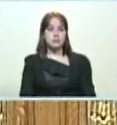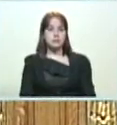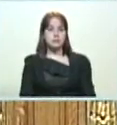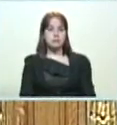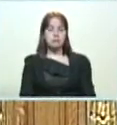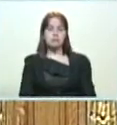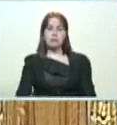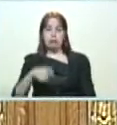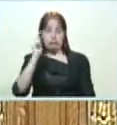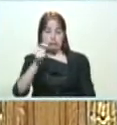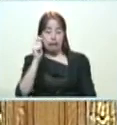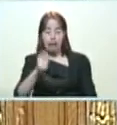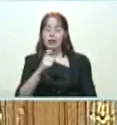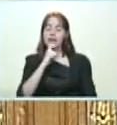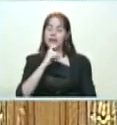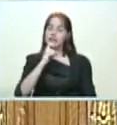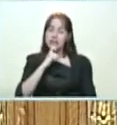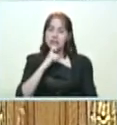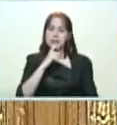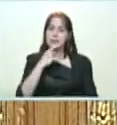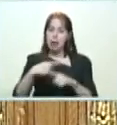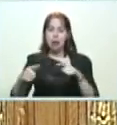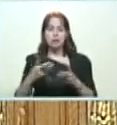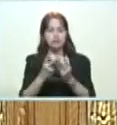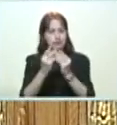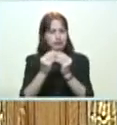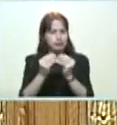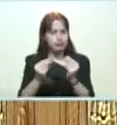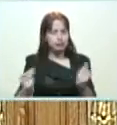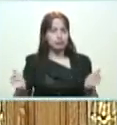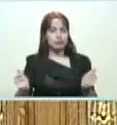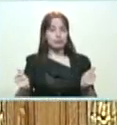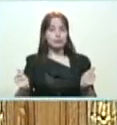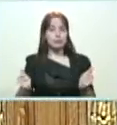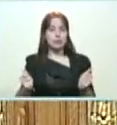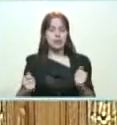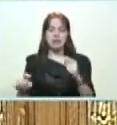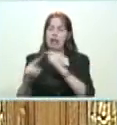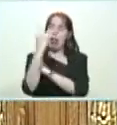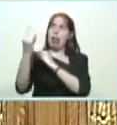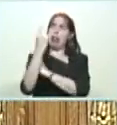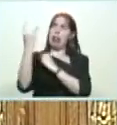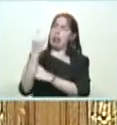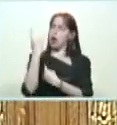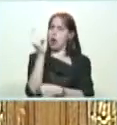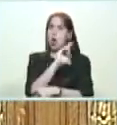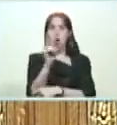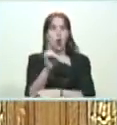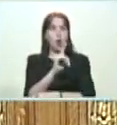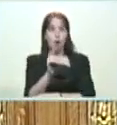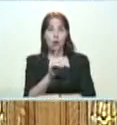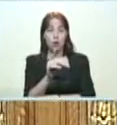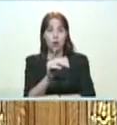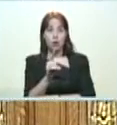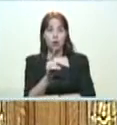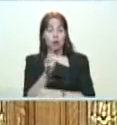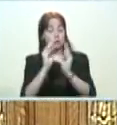Esa tarea cuesta. No podemos llamarnos al engaño, ni yo los voy a llamar al engaño.